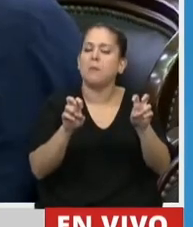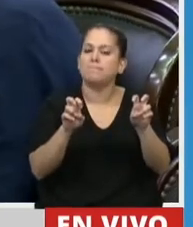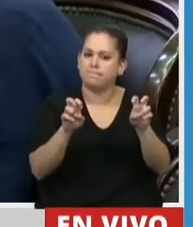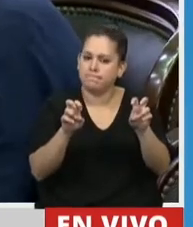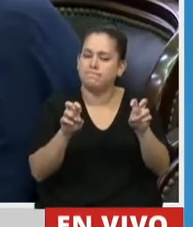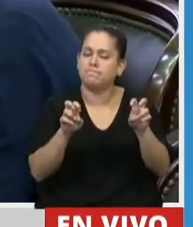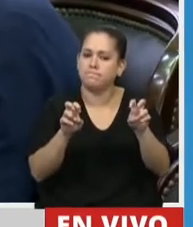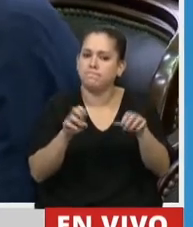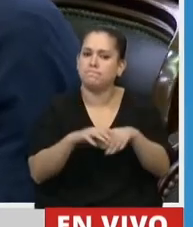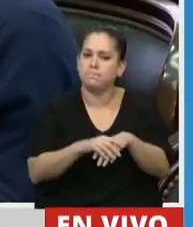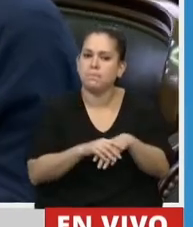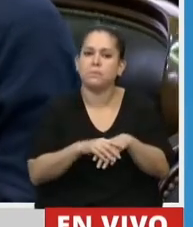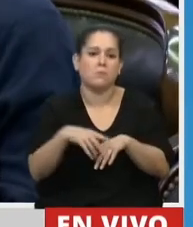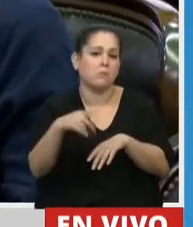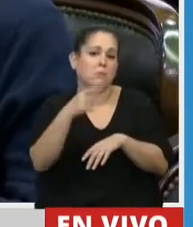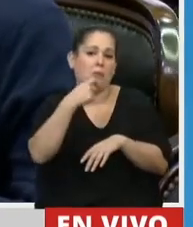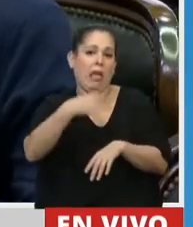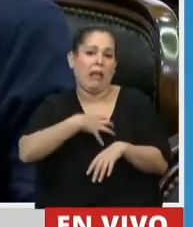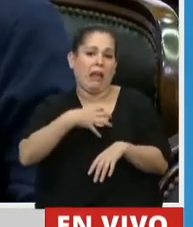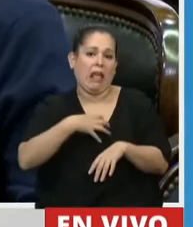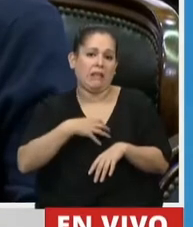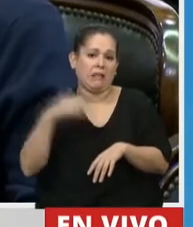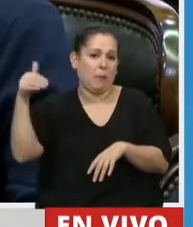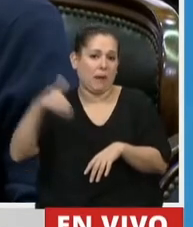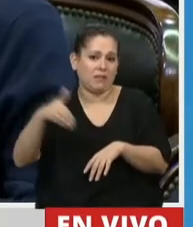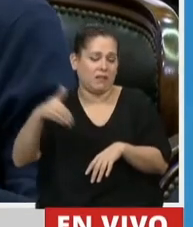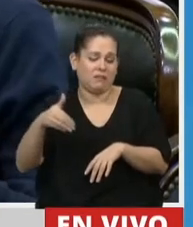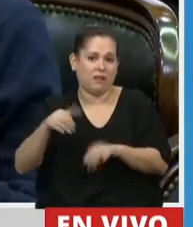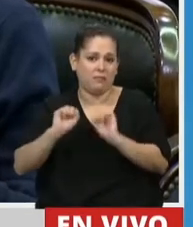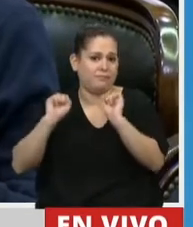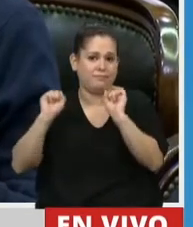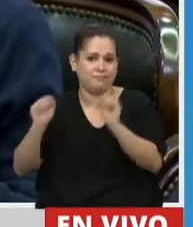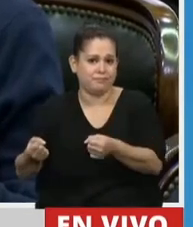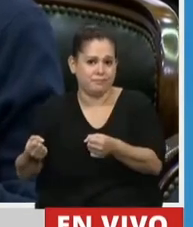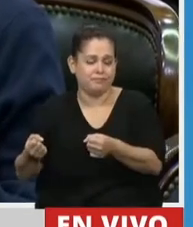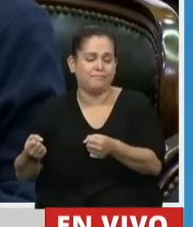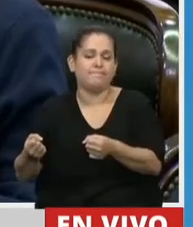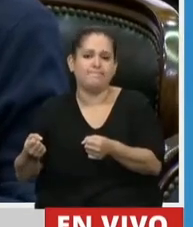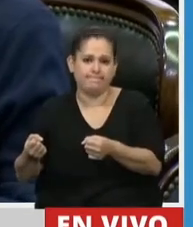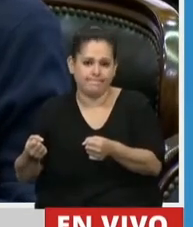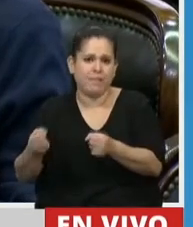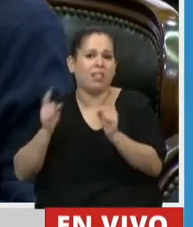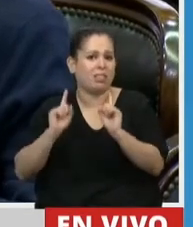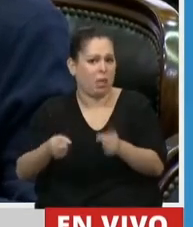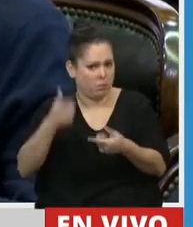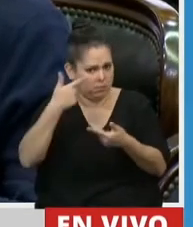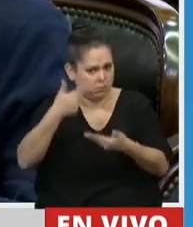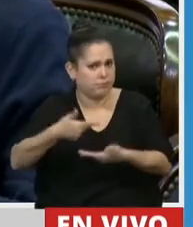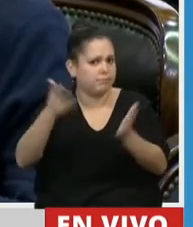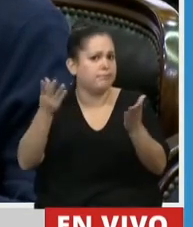de clases presenciales también visibilizó